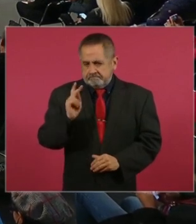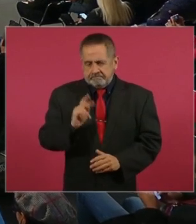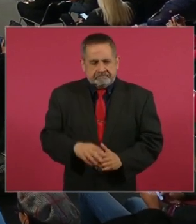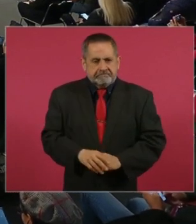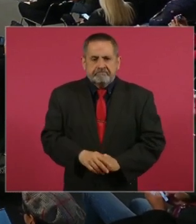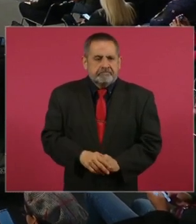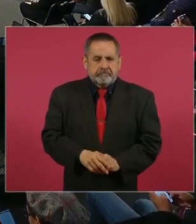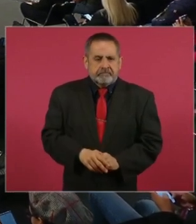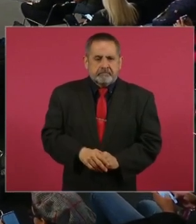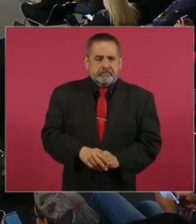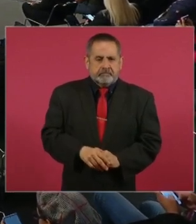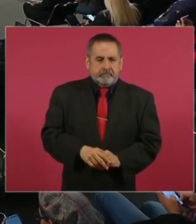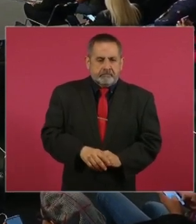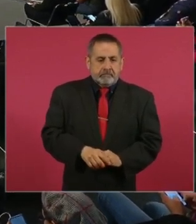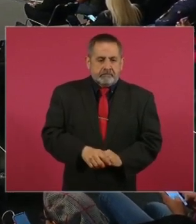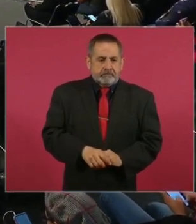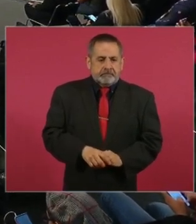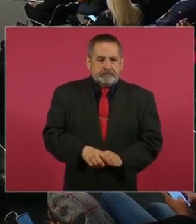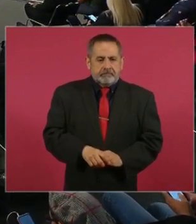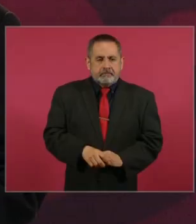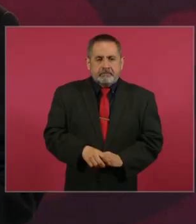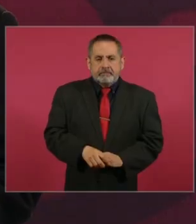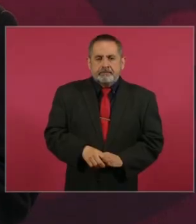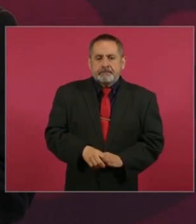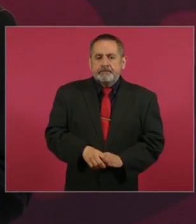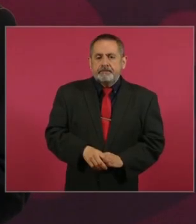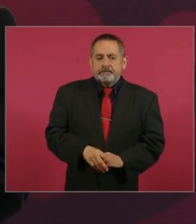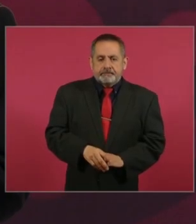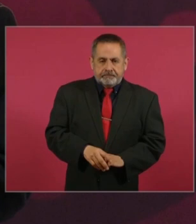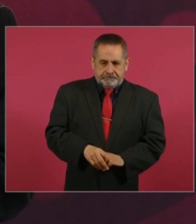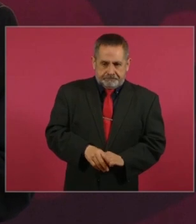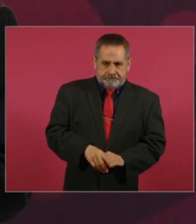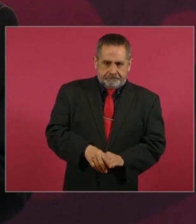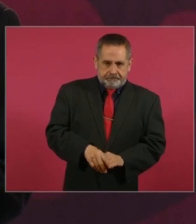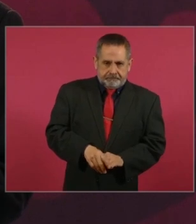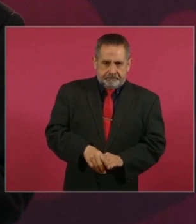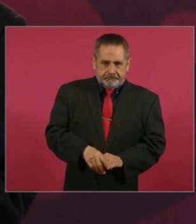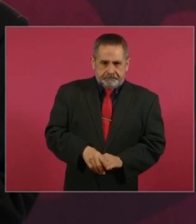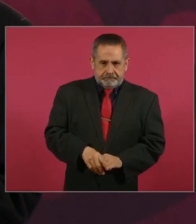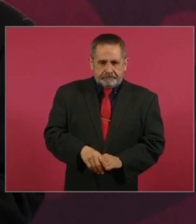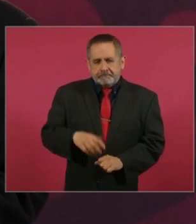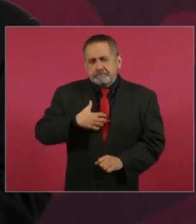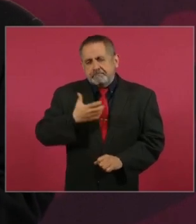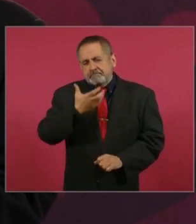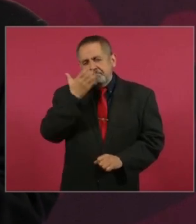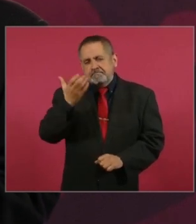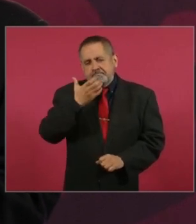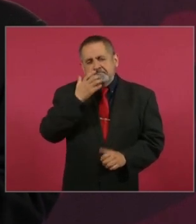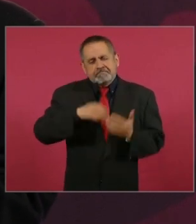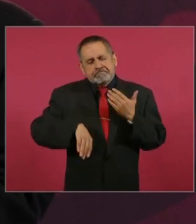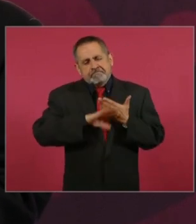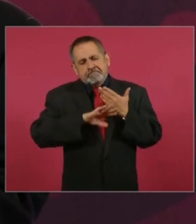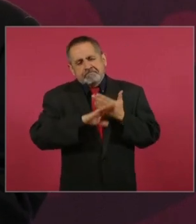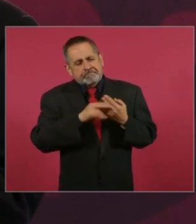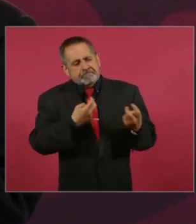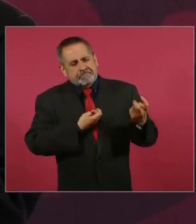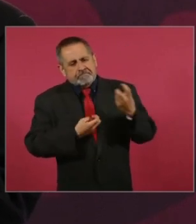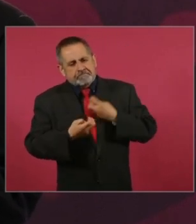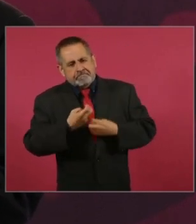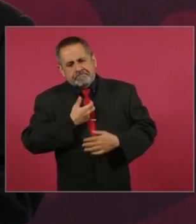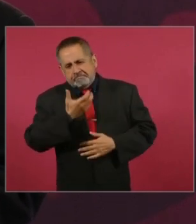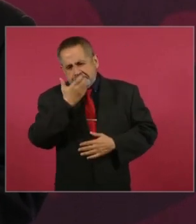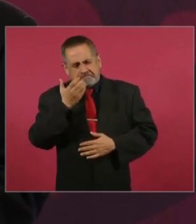yo estoy acostumbrado a